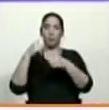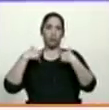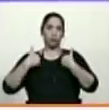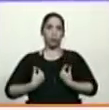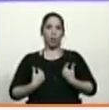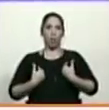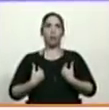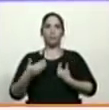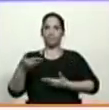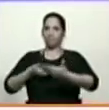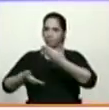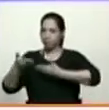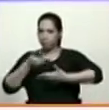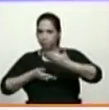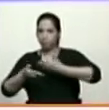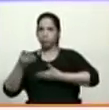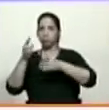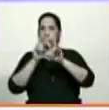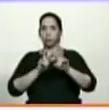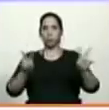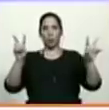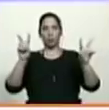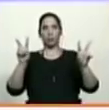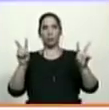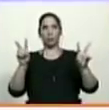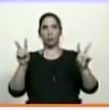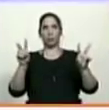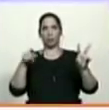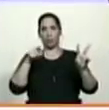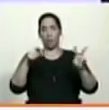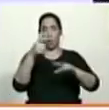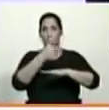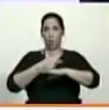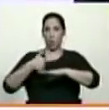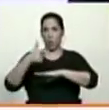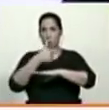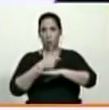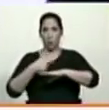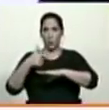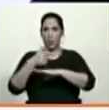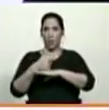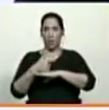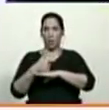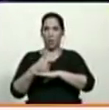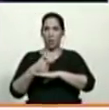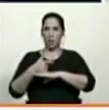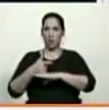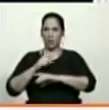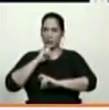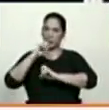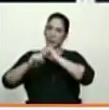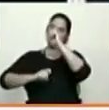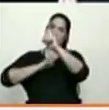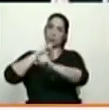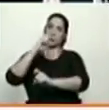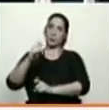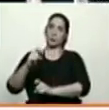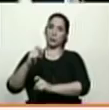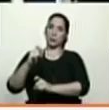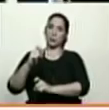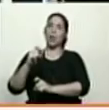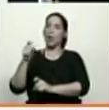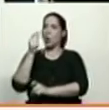diplomacia bolivariana de paz para que estos gobiernos intolerantes llenos de odio como el del señor Duque